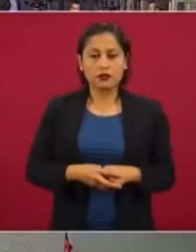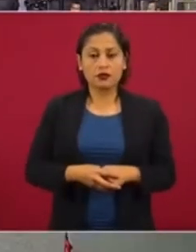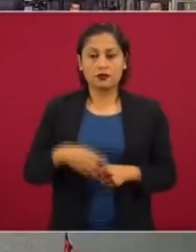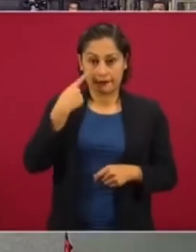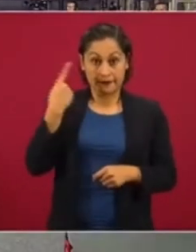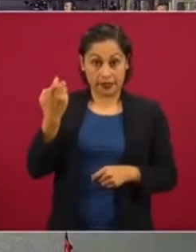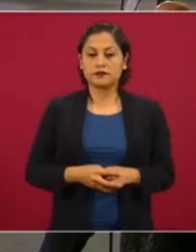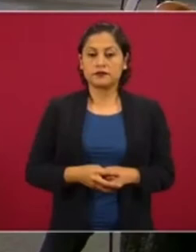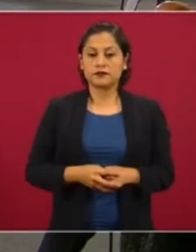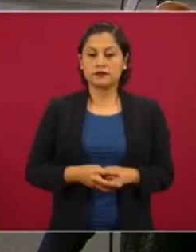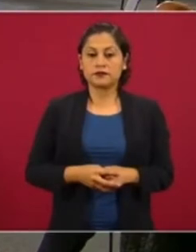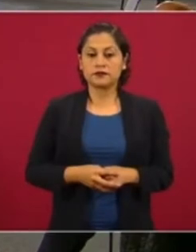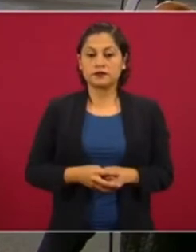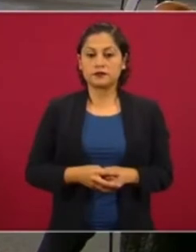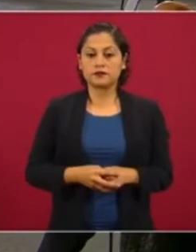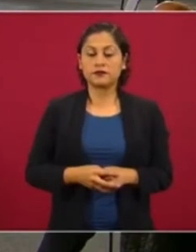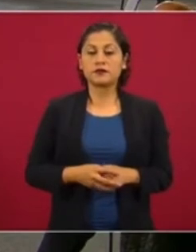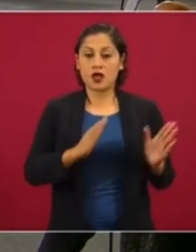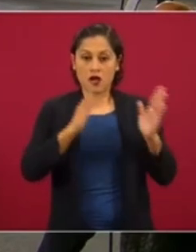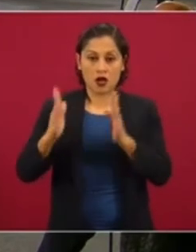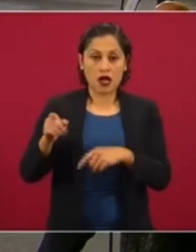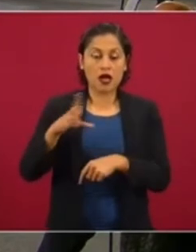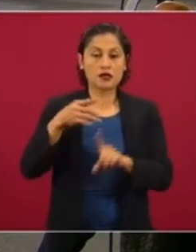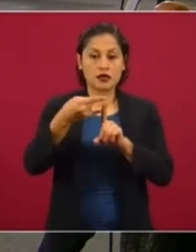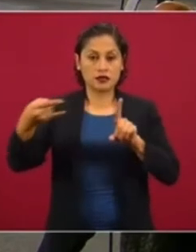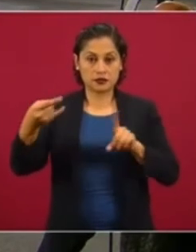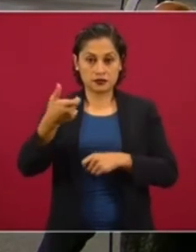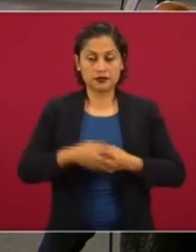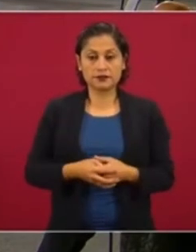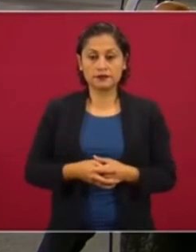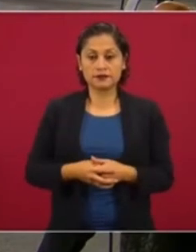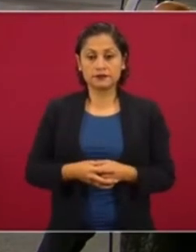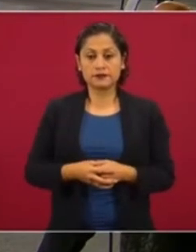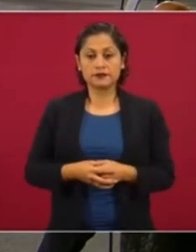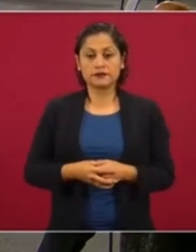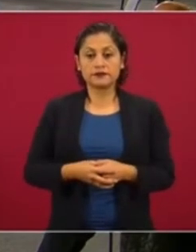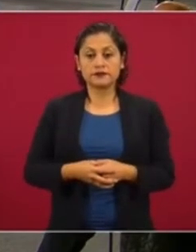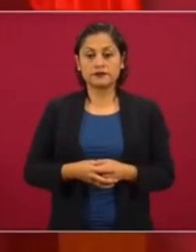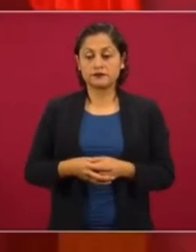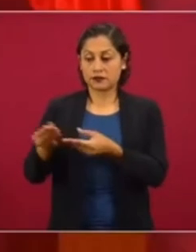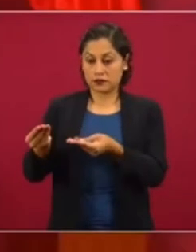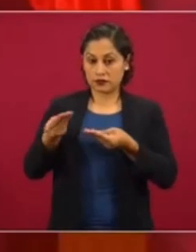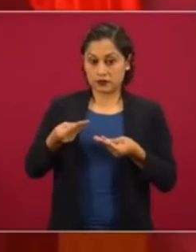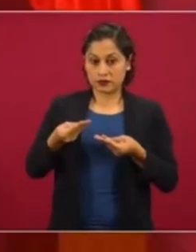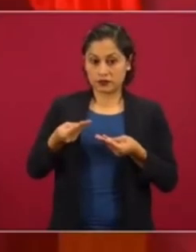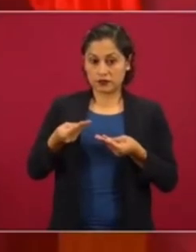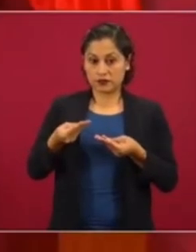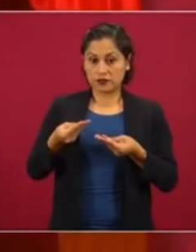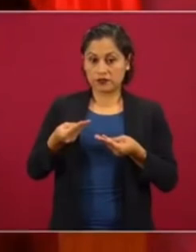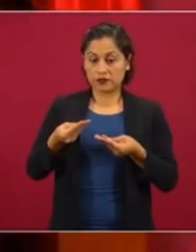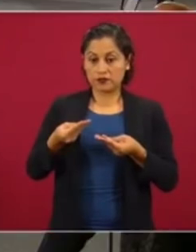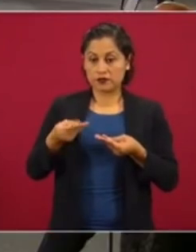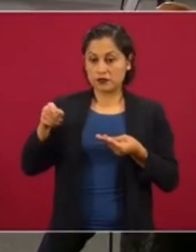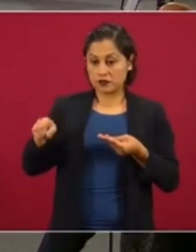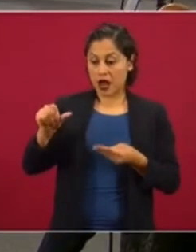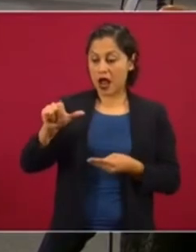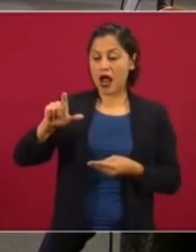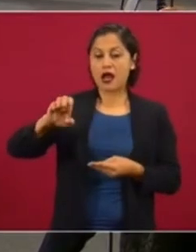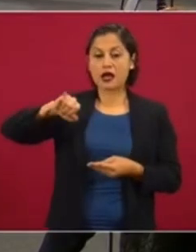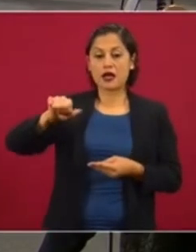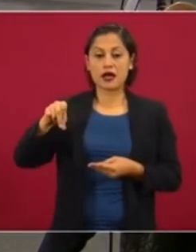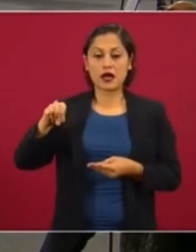Miren la nota. Y este es el cheque que me entrega Alejandro aquí.